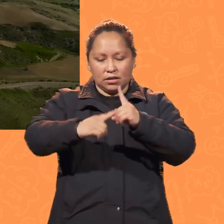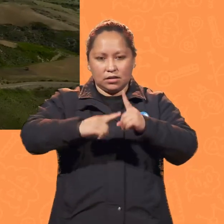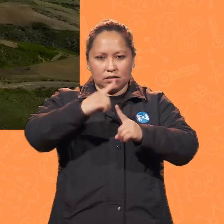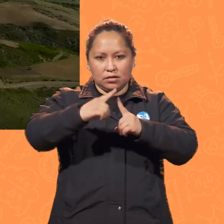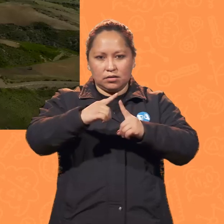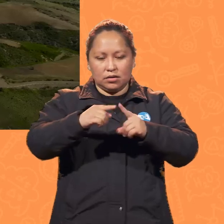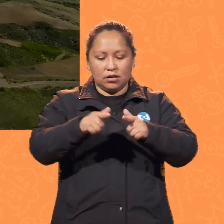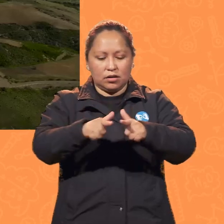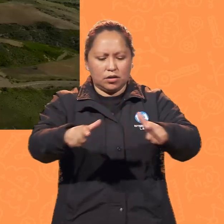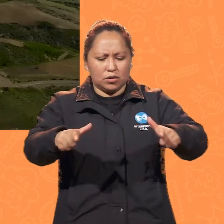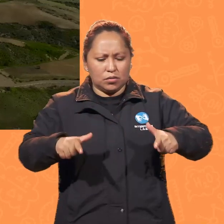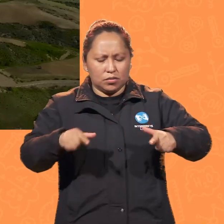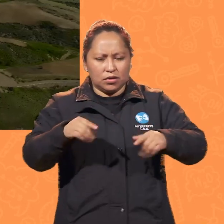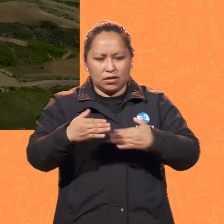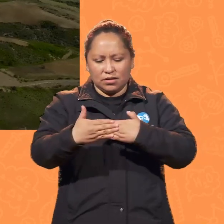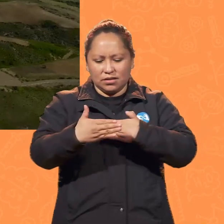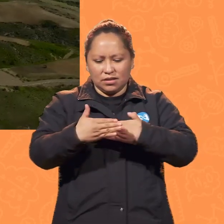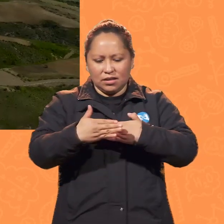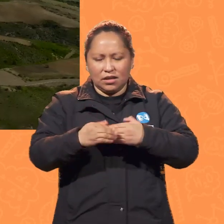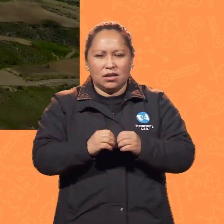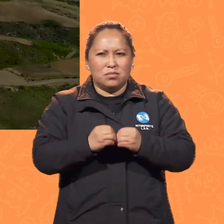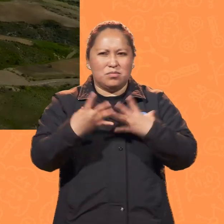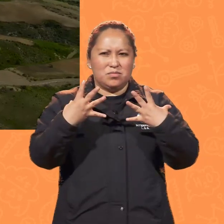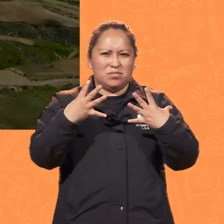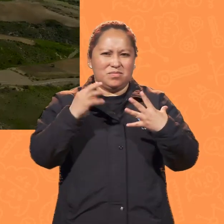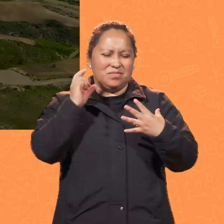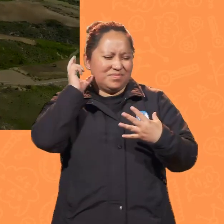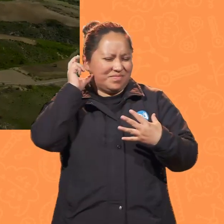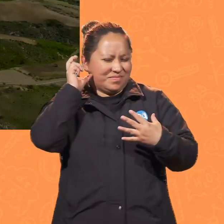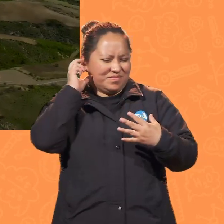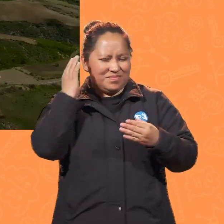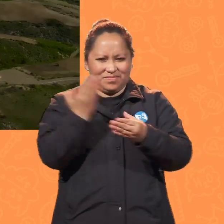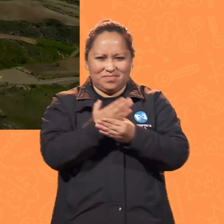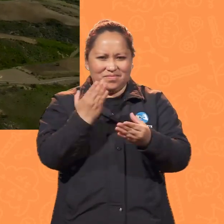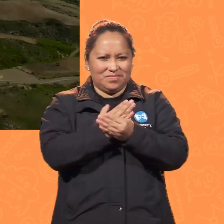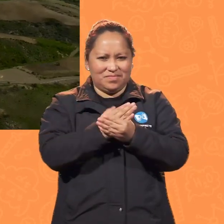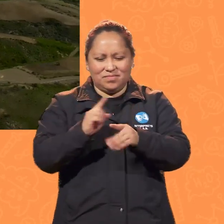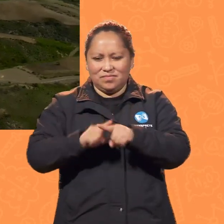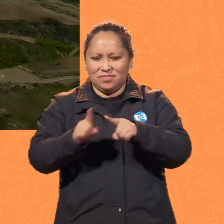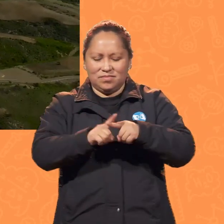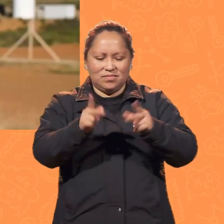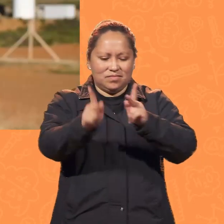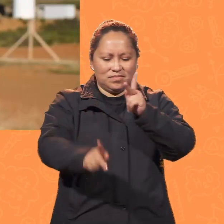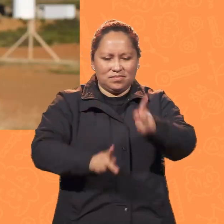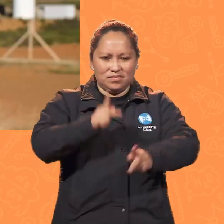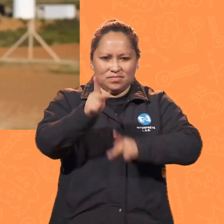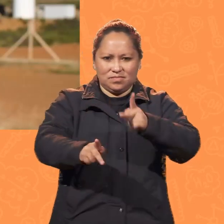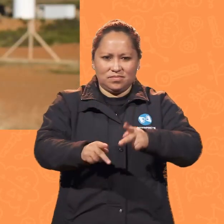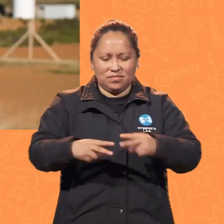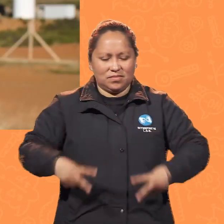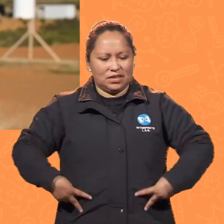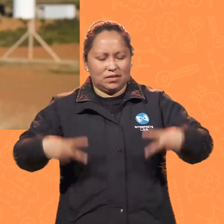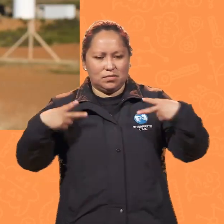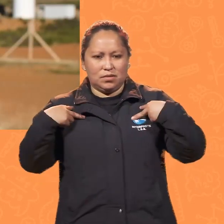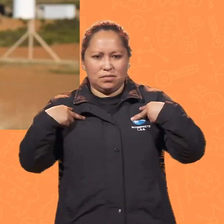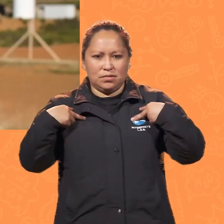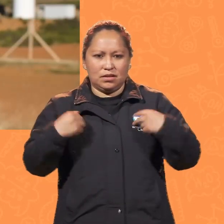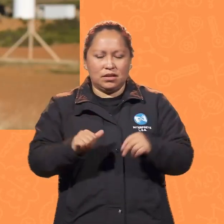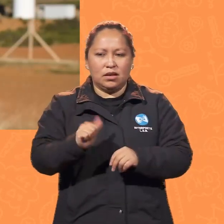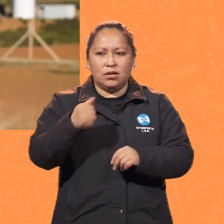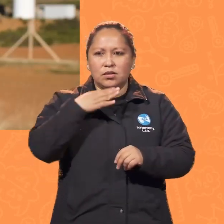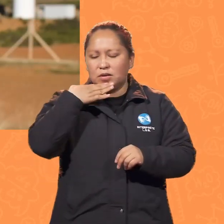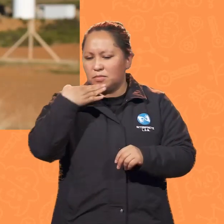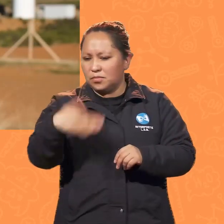comunidades cercanas, son bastante ruidosos, lo cual puede molestar a la población que habita por ahí. Otra de las desventajas es que